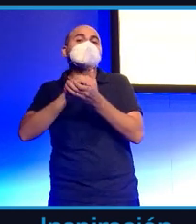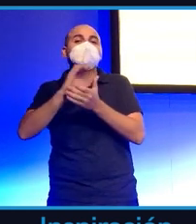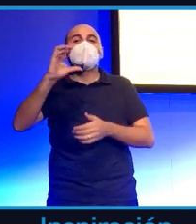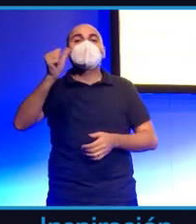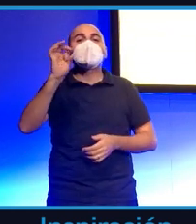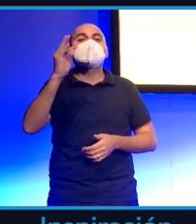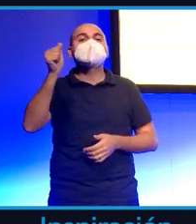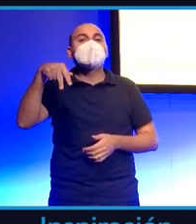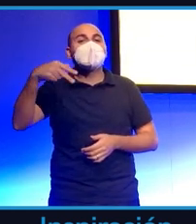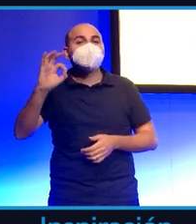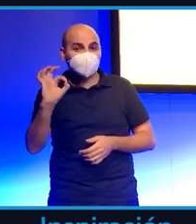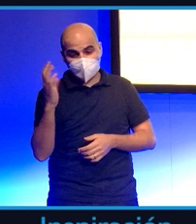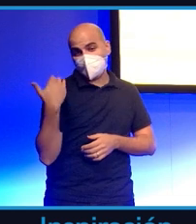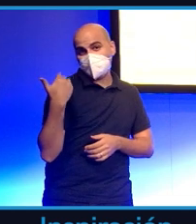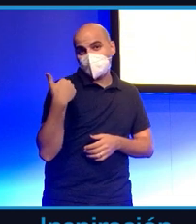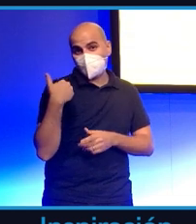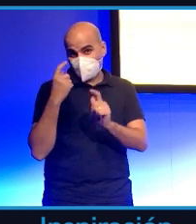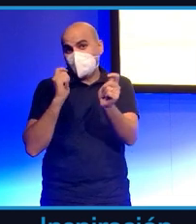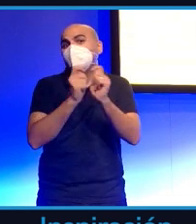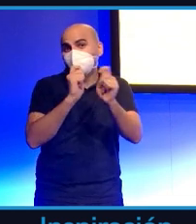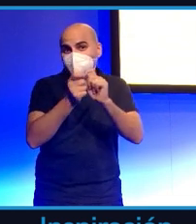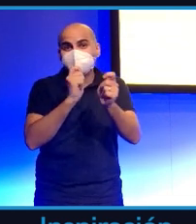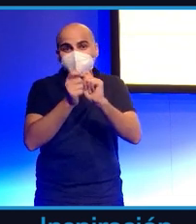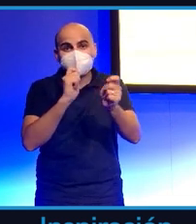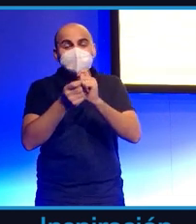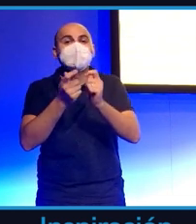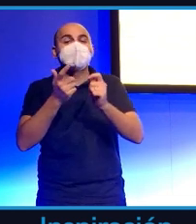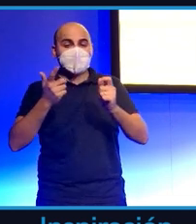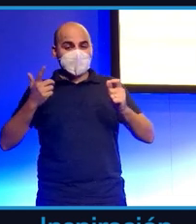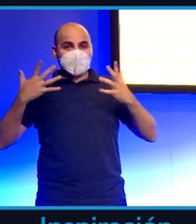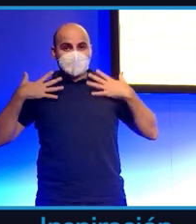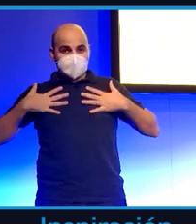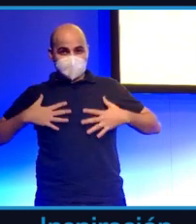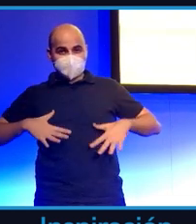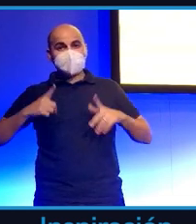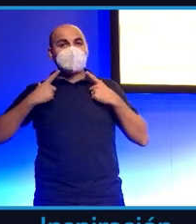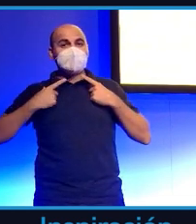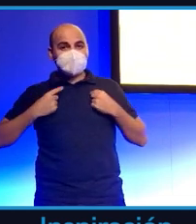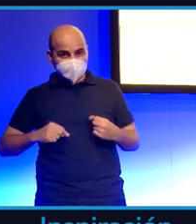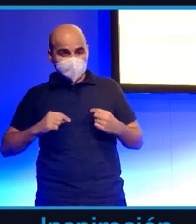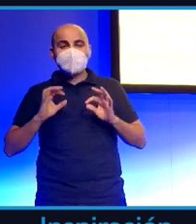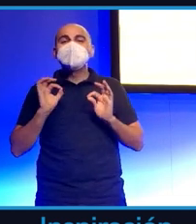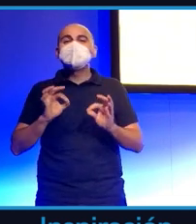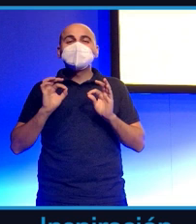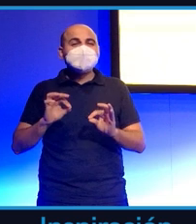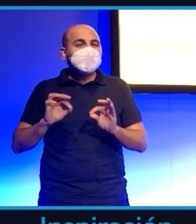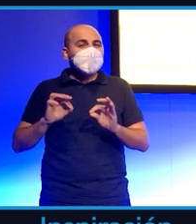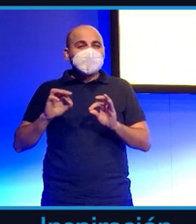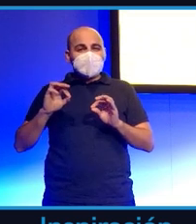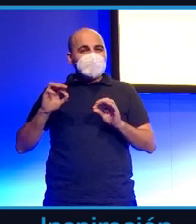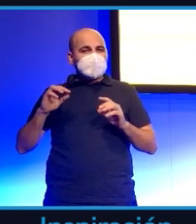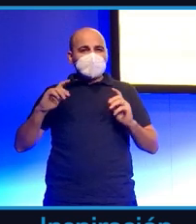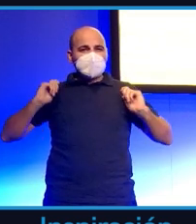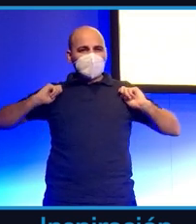de Ibai con Messi cuando fue presentado con el Paris Saint-Germain pero se ha querido alimentar una supuesta batalla entre